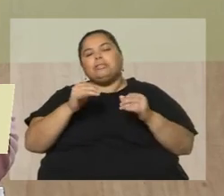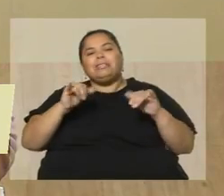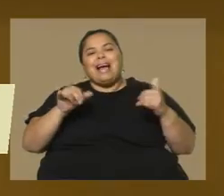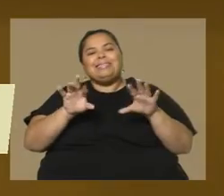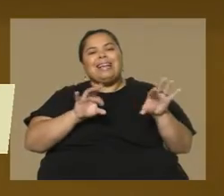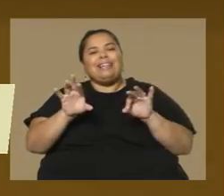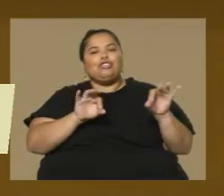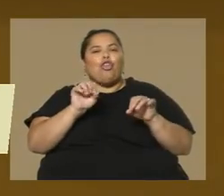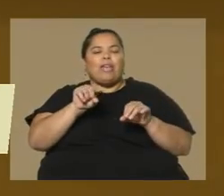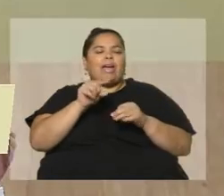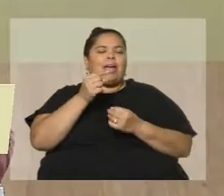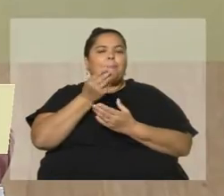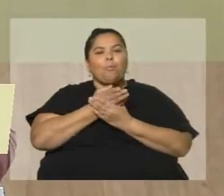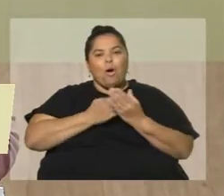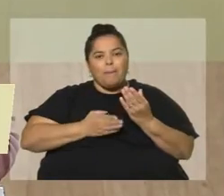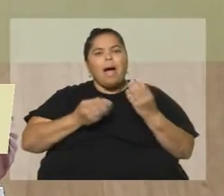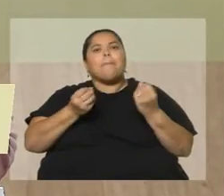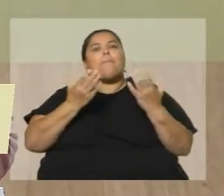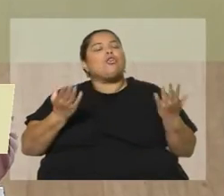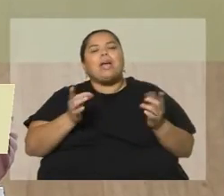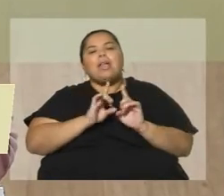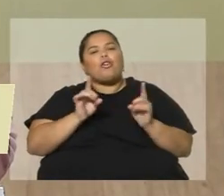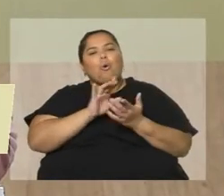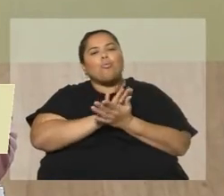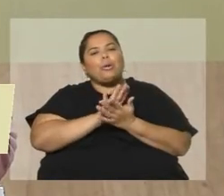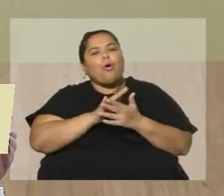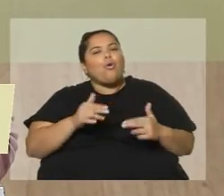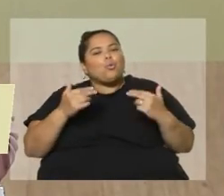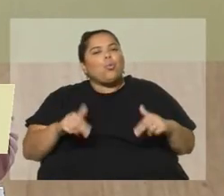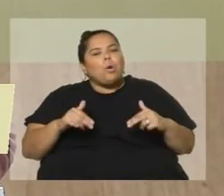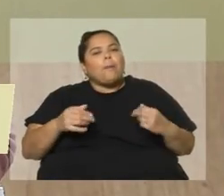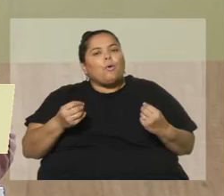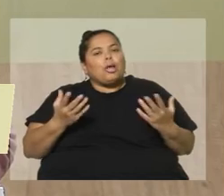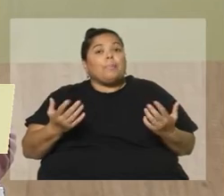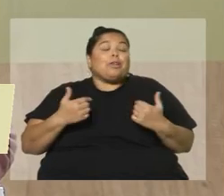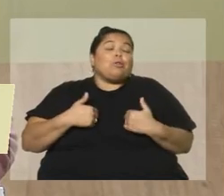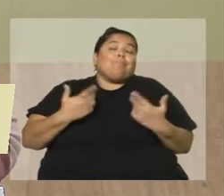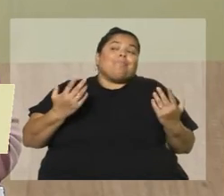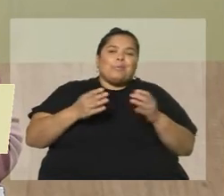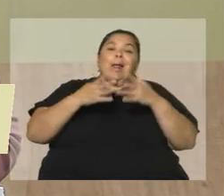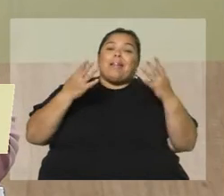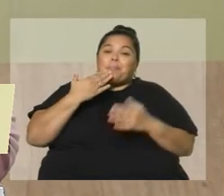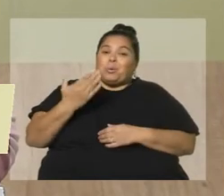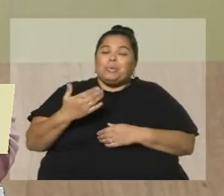hecho. ¿Por qué no publicó? Eso es una gran pregunta. Nosotros tenemos nuestras teorías.